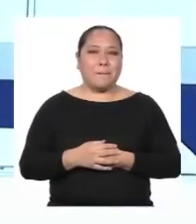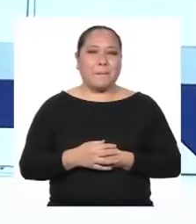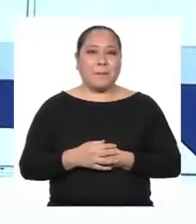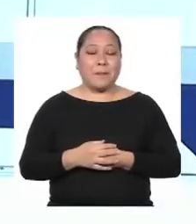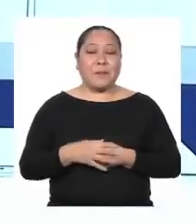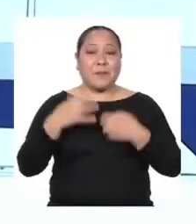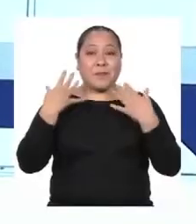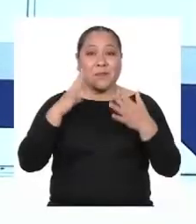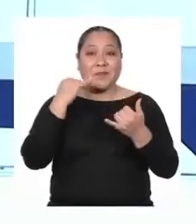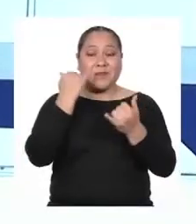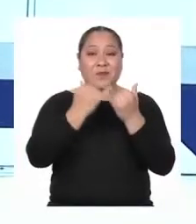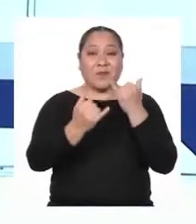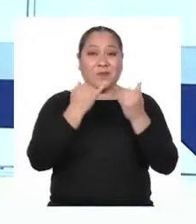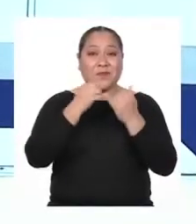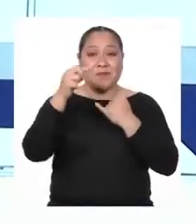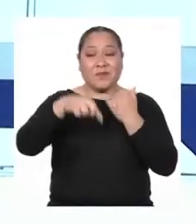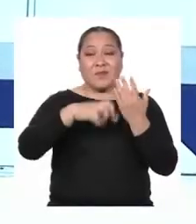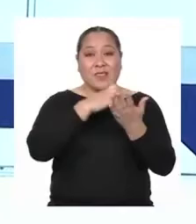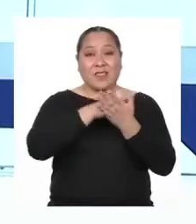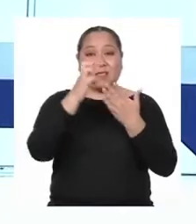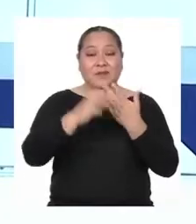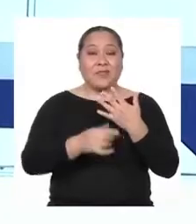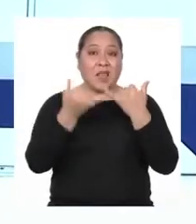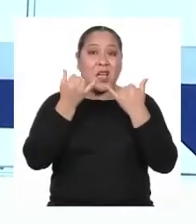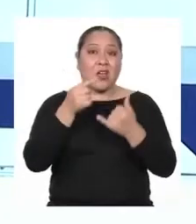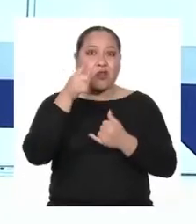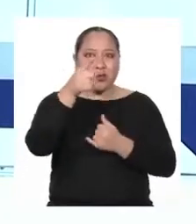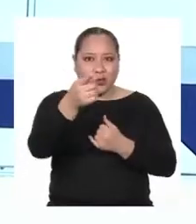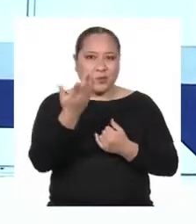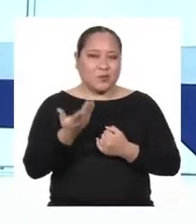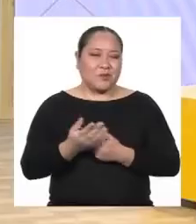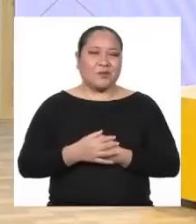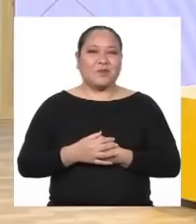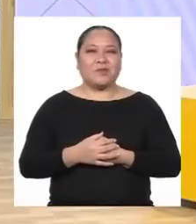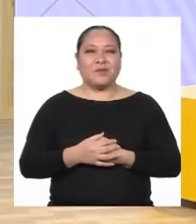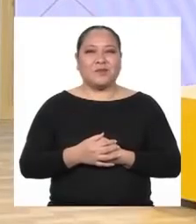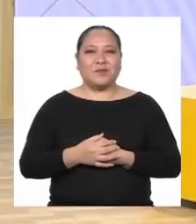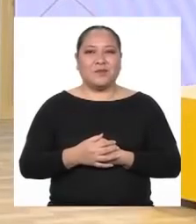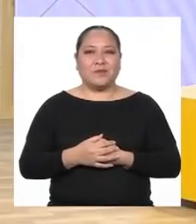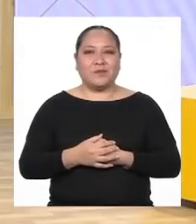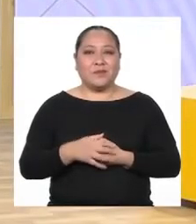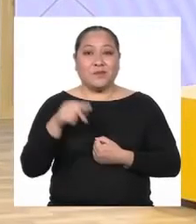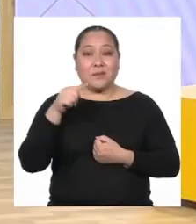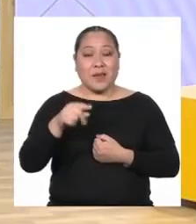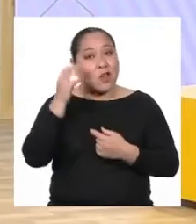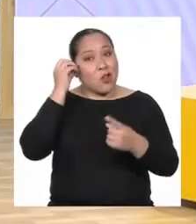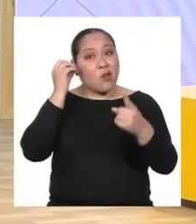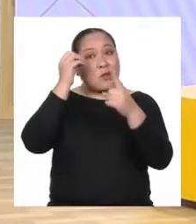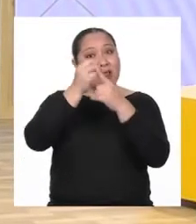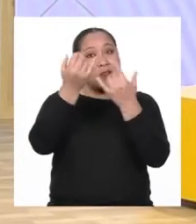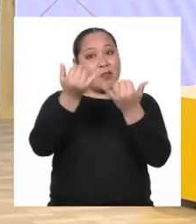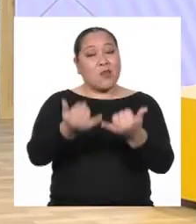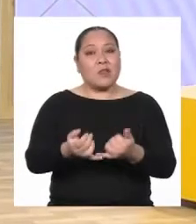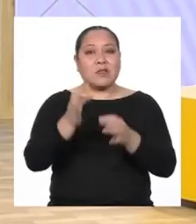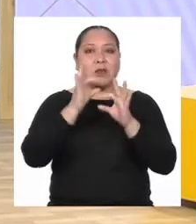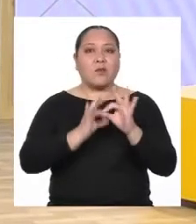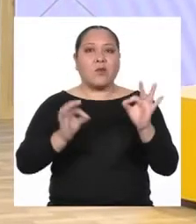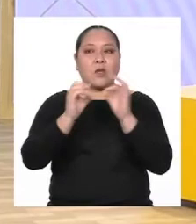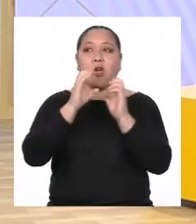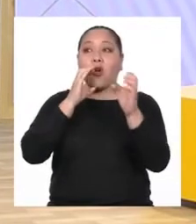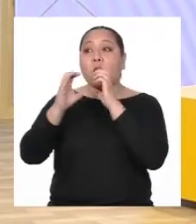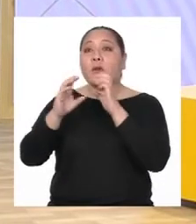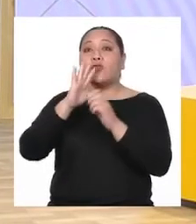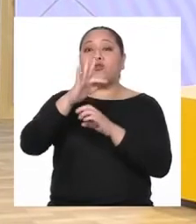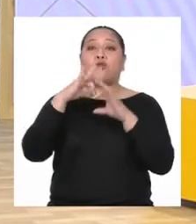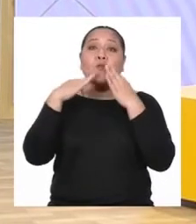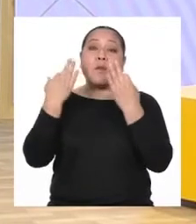Hemos llegado al final del programa Ahora te toca a ti Para lograr tu reto Es importante que dialogues con tu